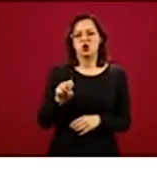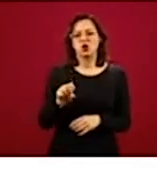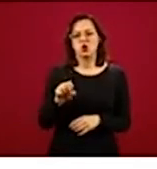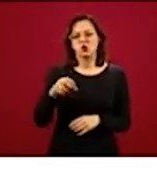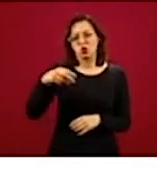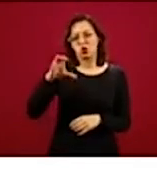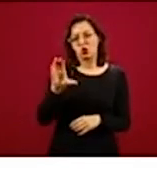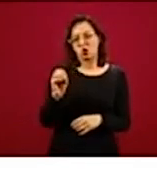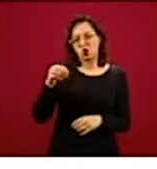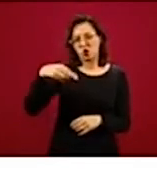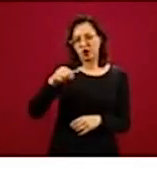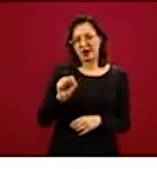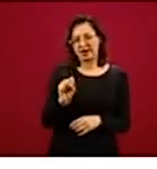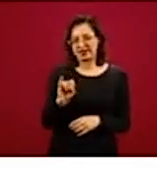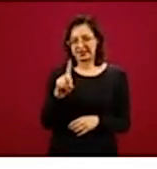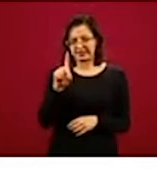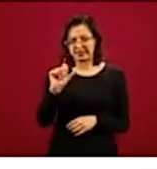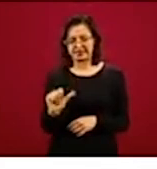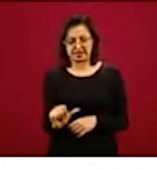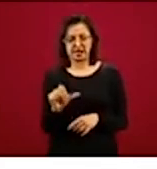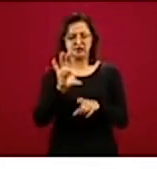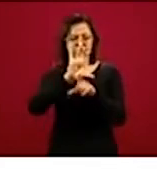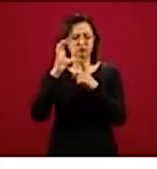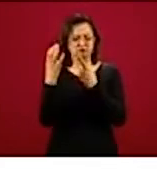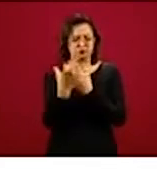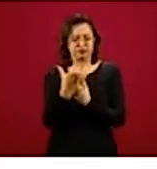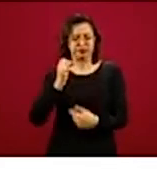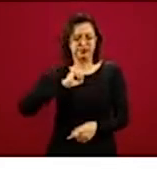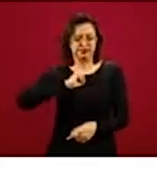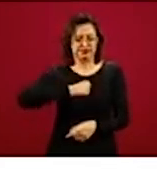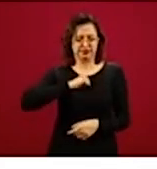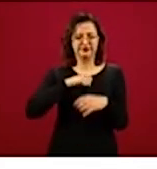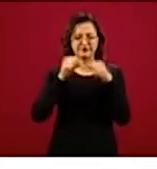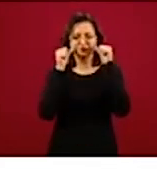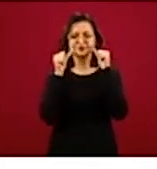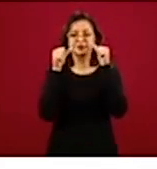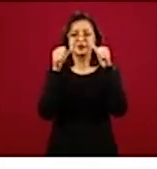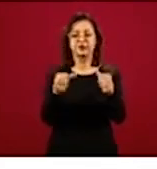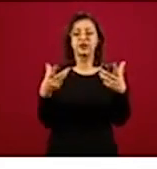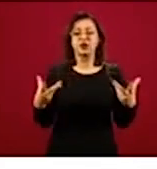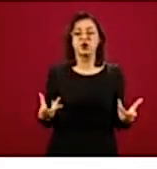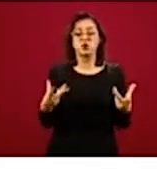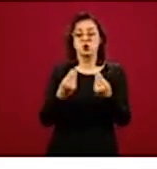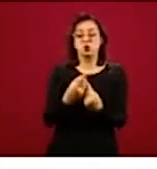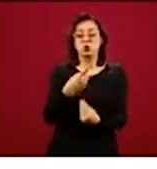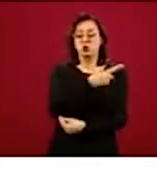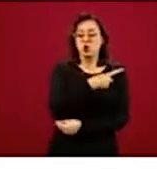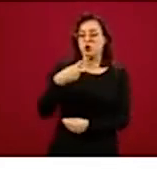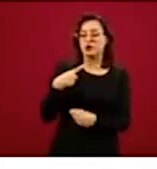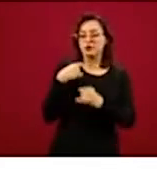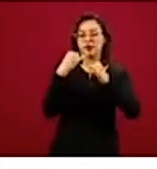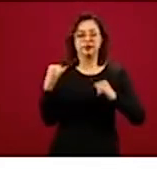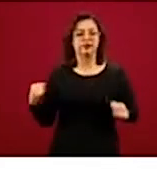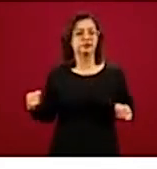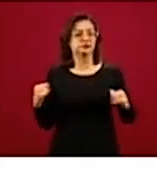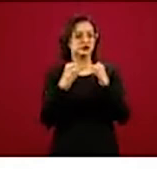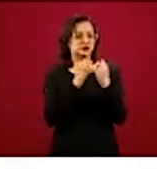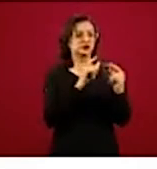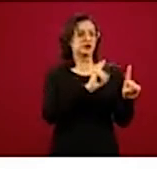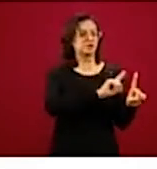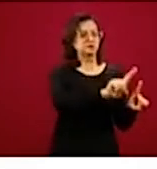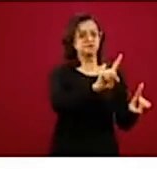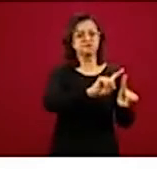articule de manera funcional y efectiva a las distintas instituciones del sector salud.